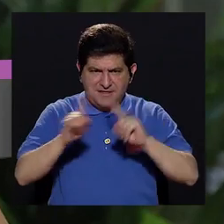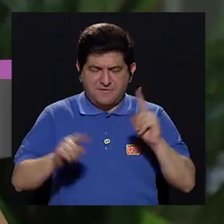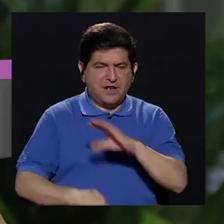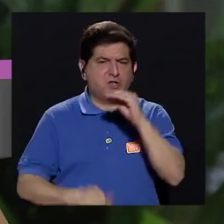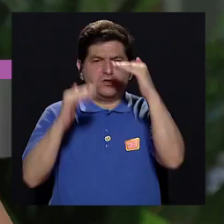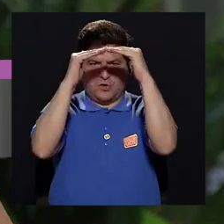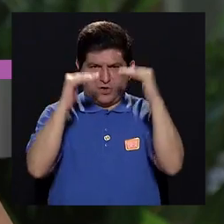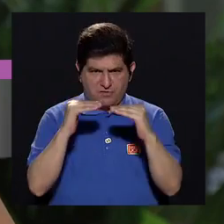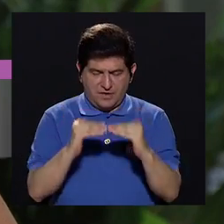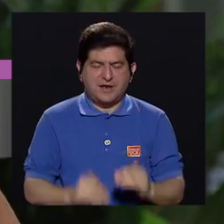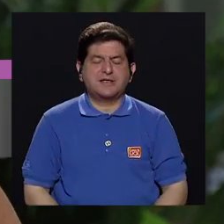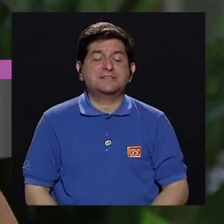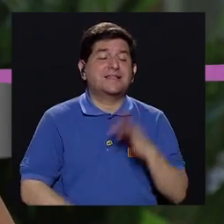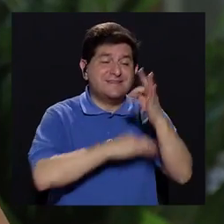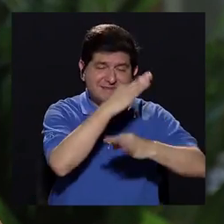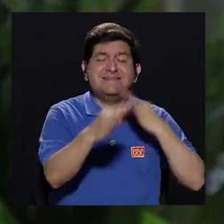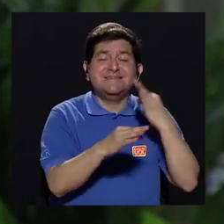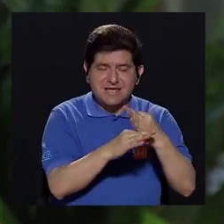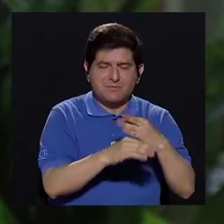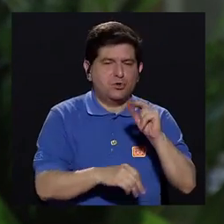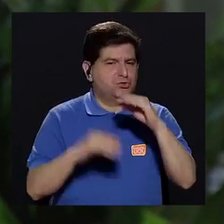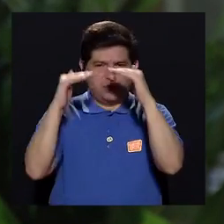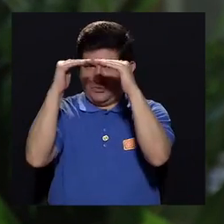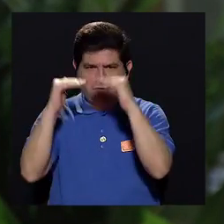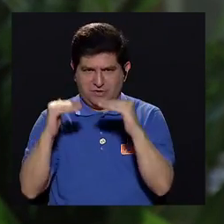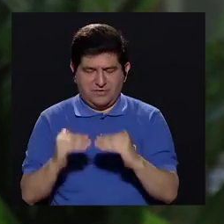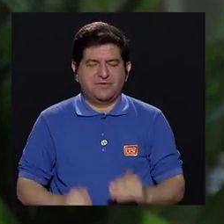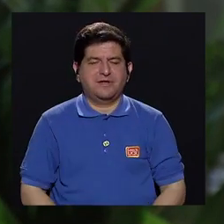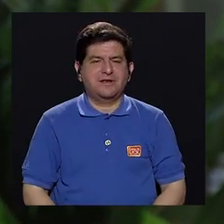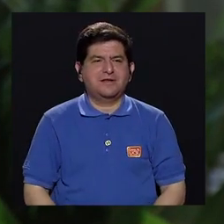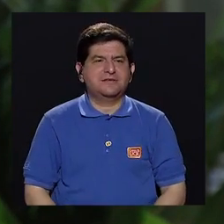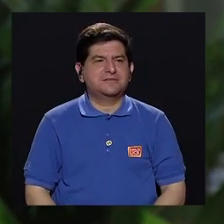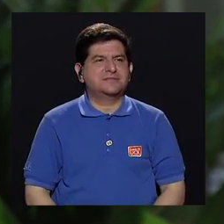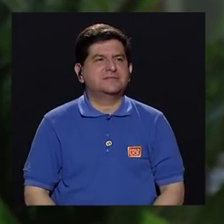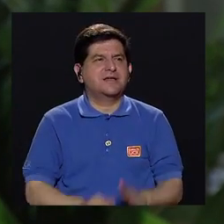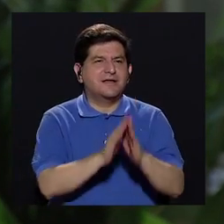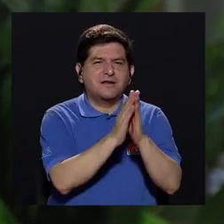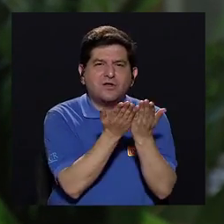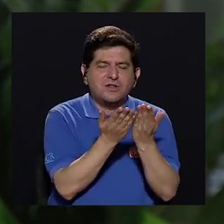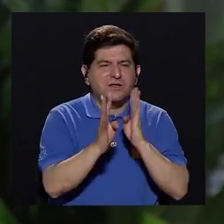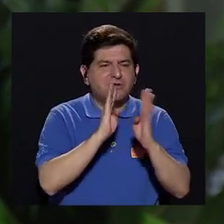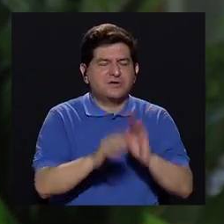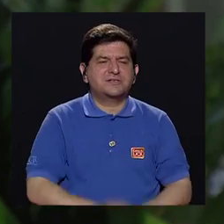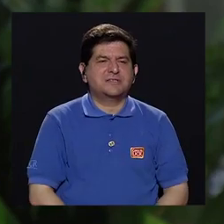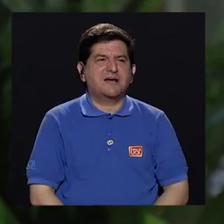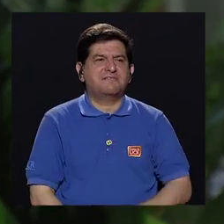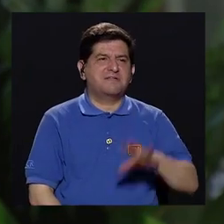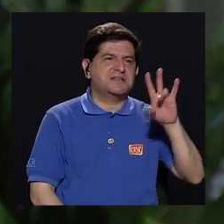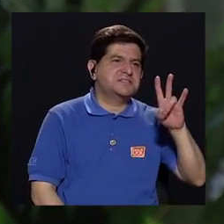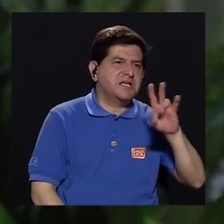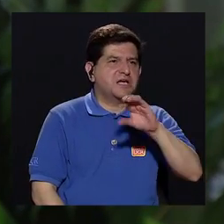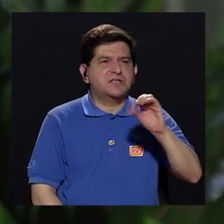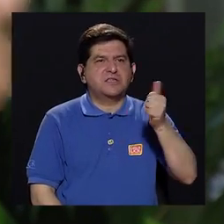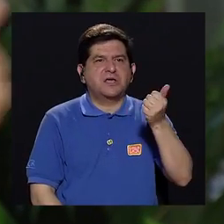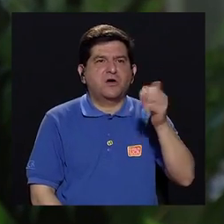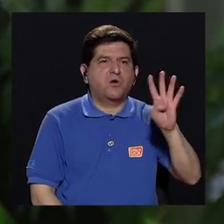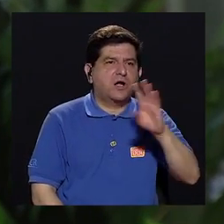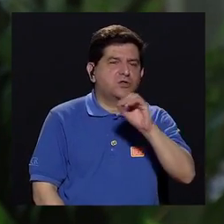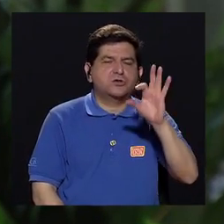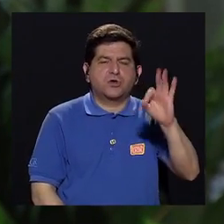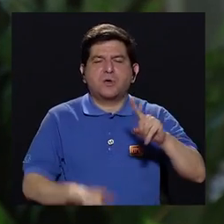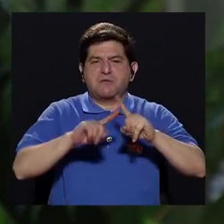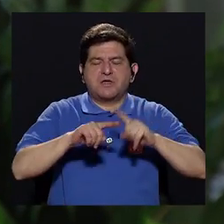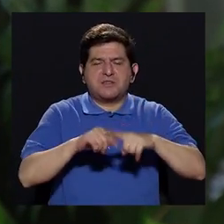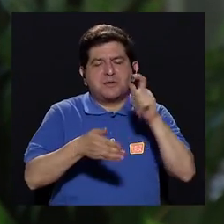Más que niveles, tipos de afasia. La literatura nos habla de diferentes, a veces 7, veces 14, a veces 9, dependiendo de los diferentes